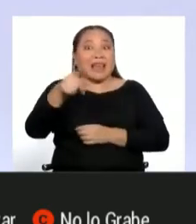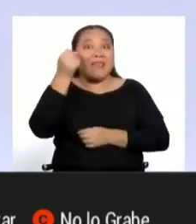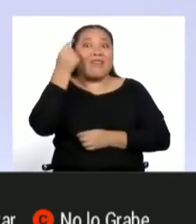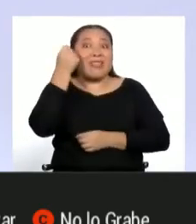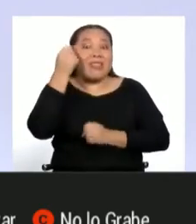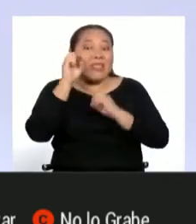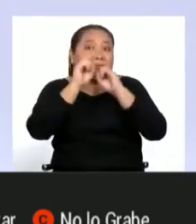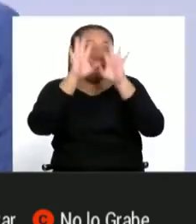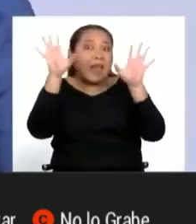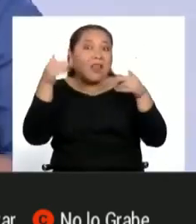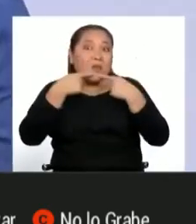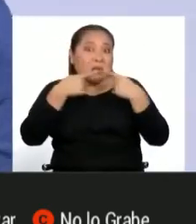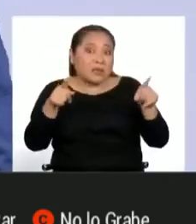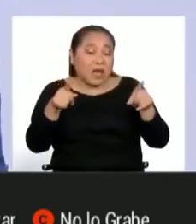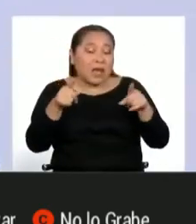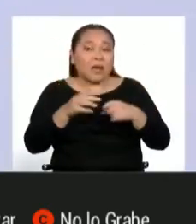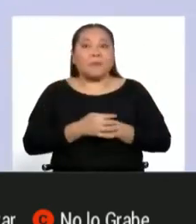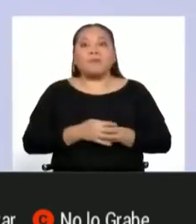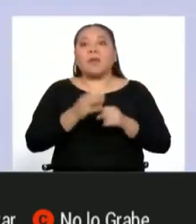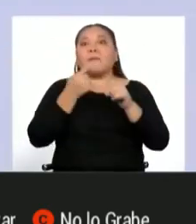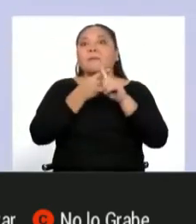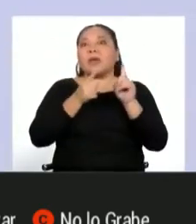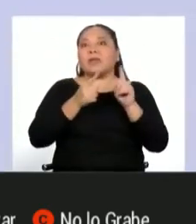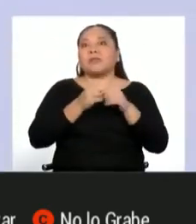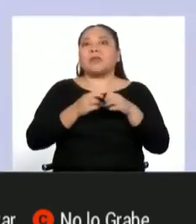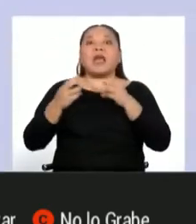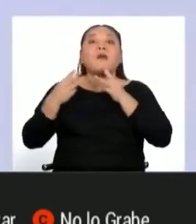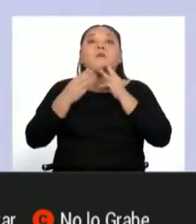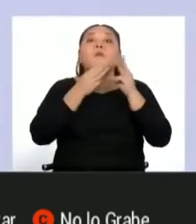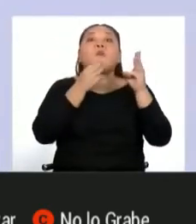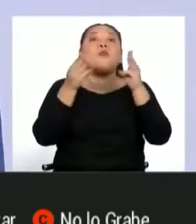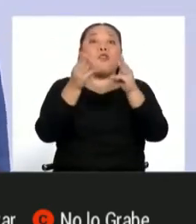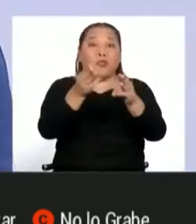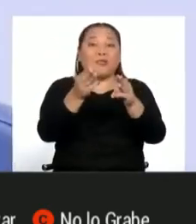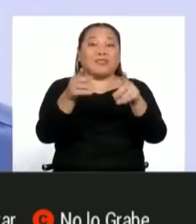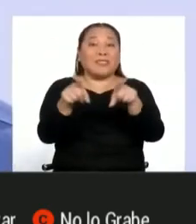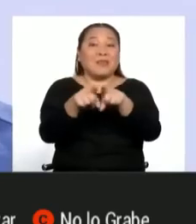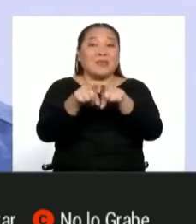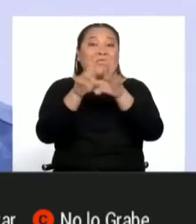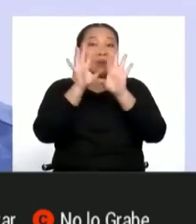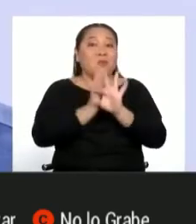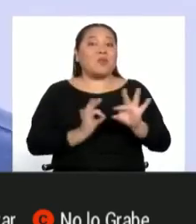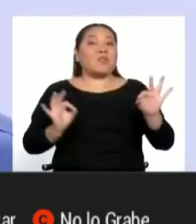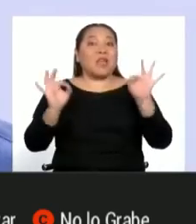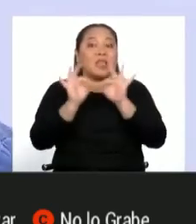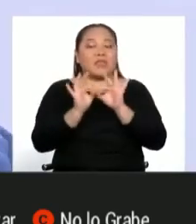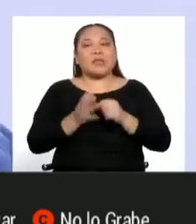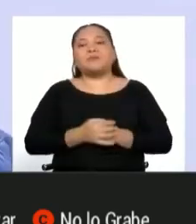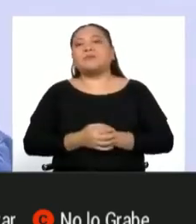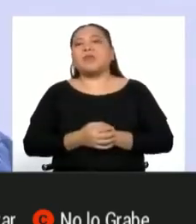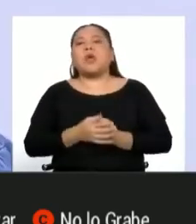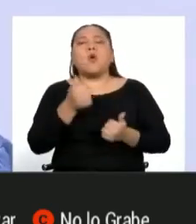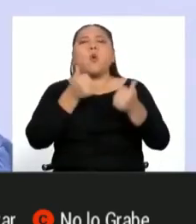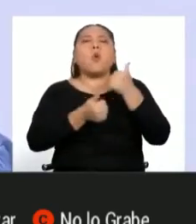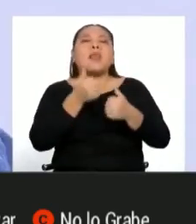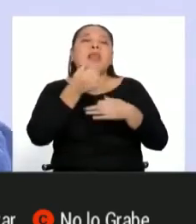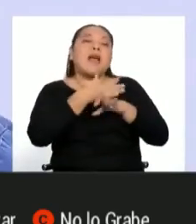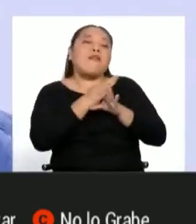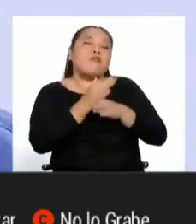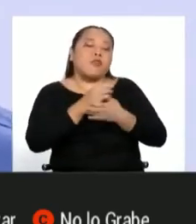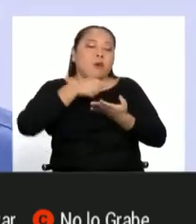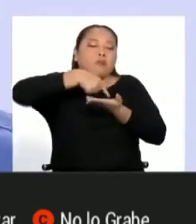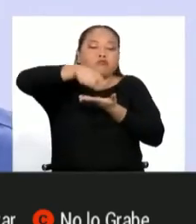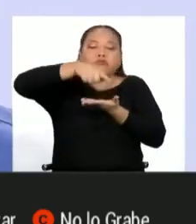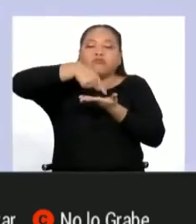perfectamente el mensaje. Finalmente, el medio importa muchísimo también. El medio es el recurso a través del cual se